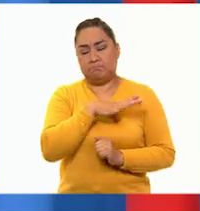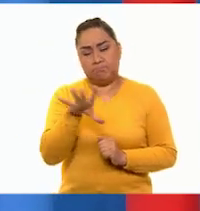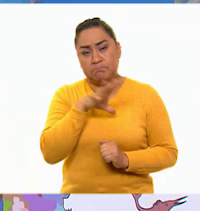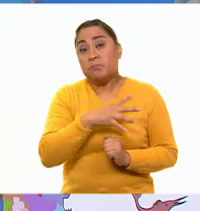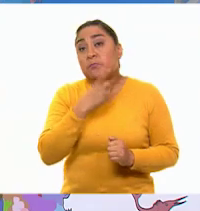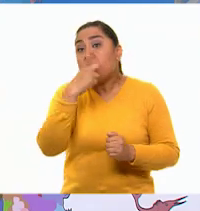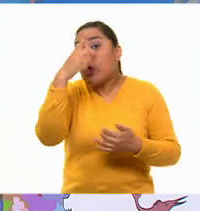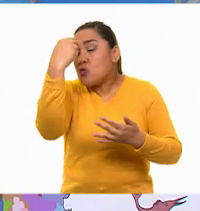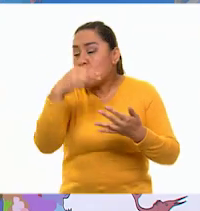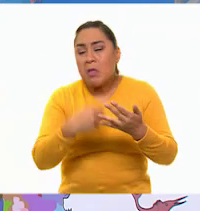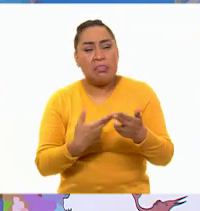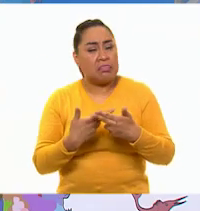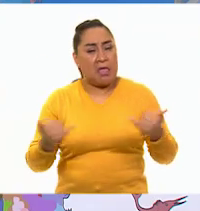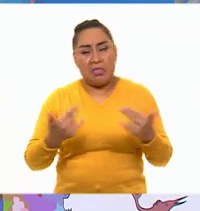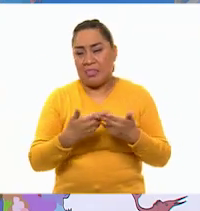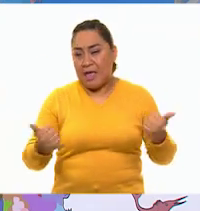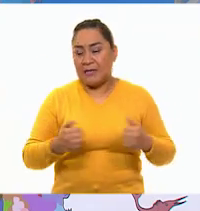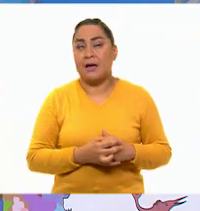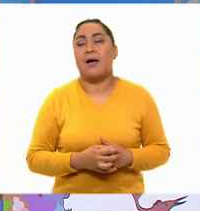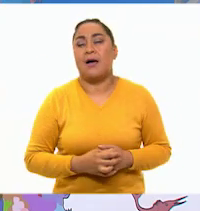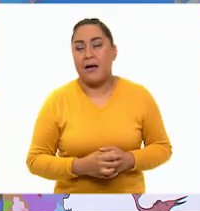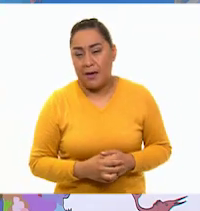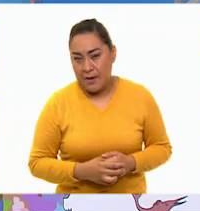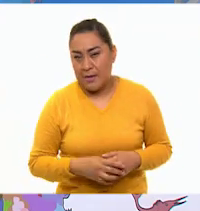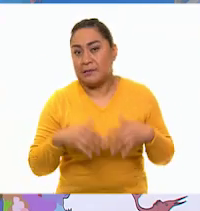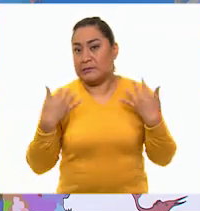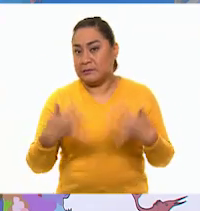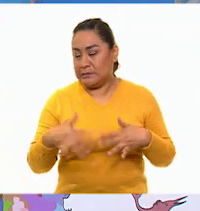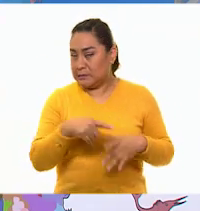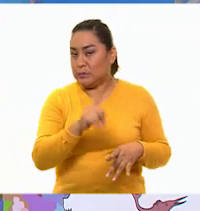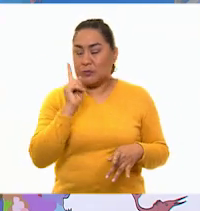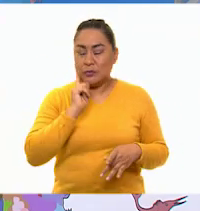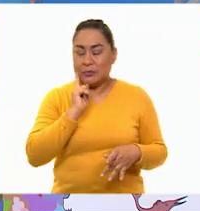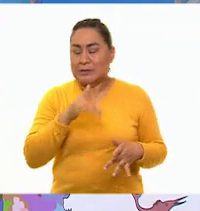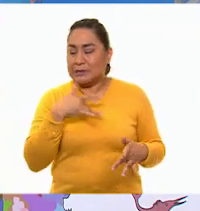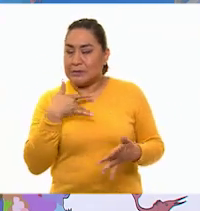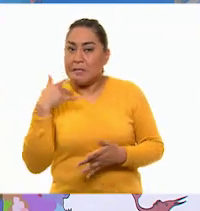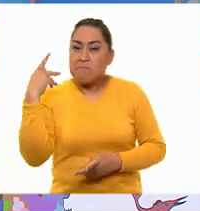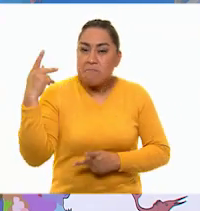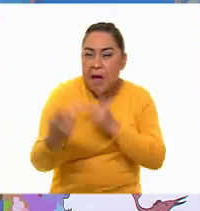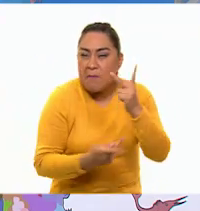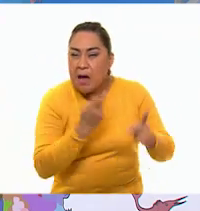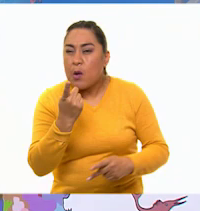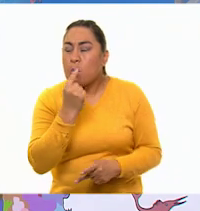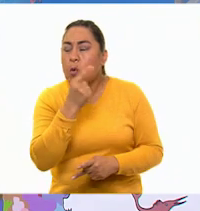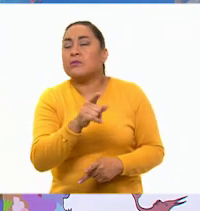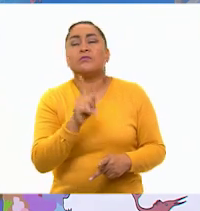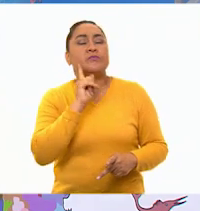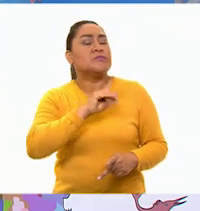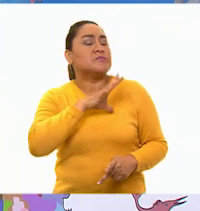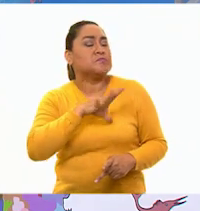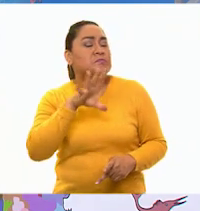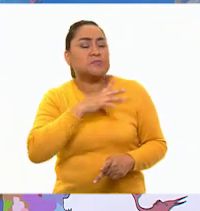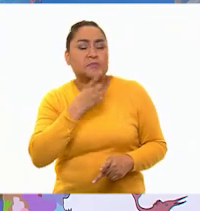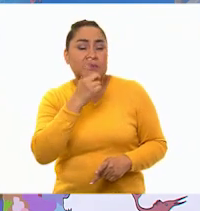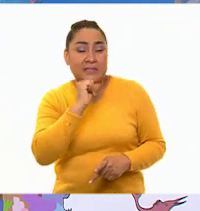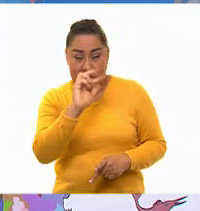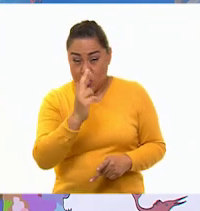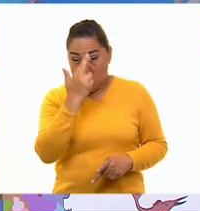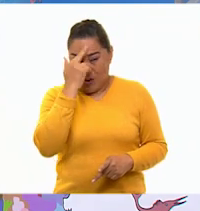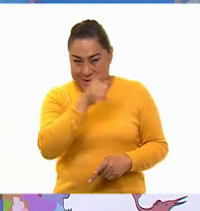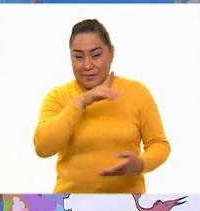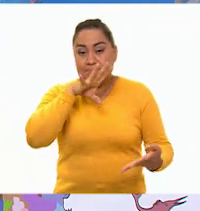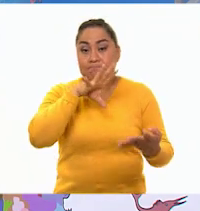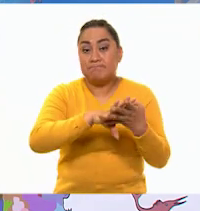de nadie. Creo que para entender toda la tensión que enfrentó Leona Vicario en este interrogatorio, hay que tomar en cuenta que estaba presa por